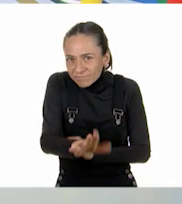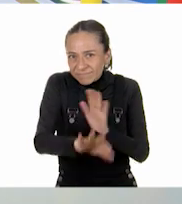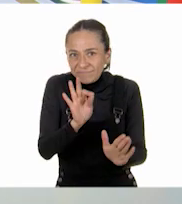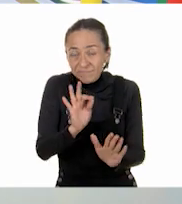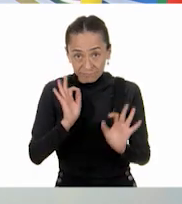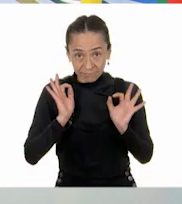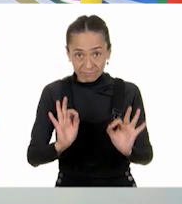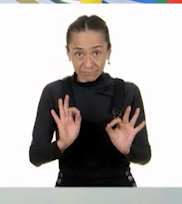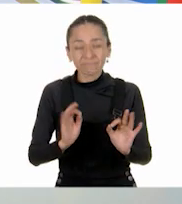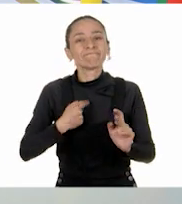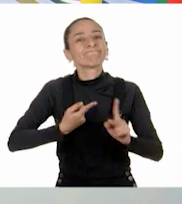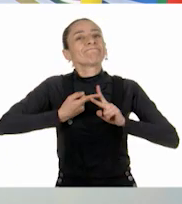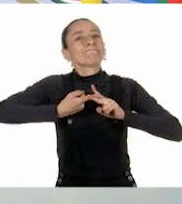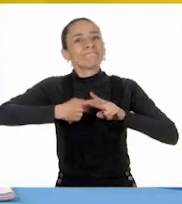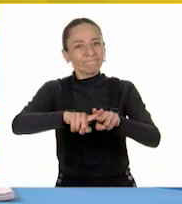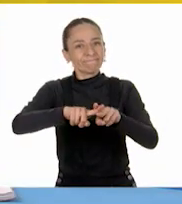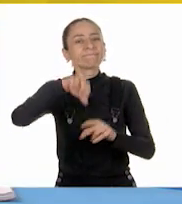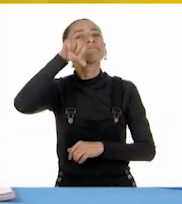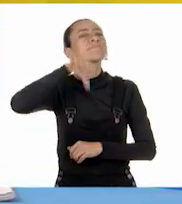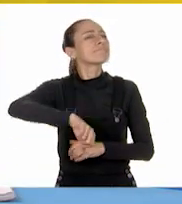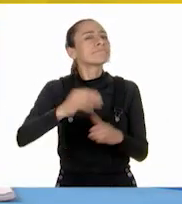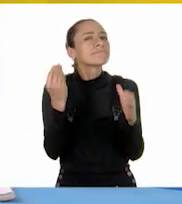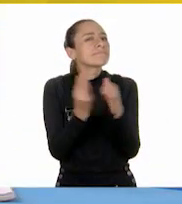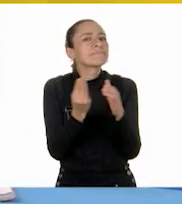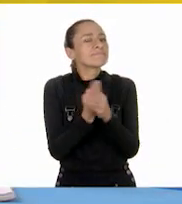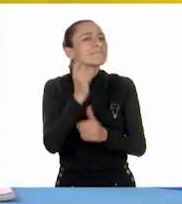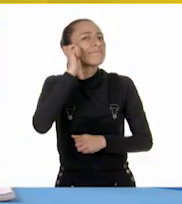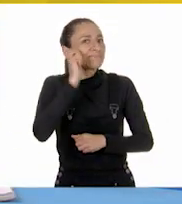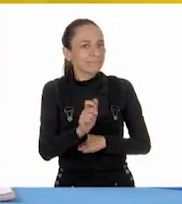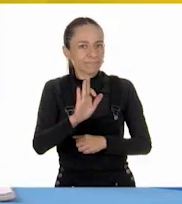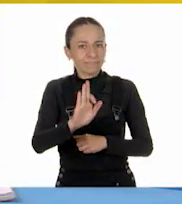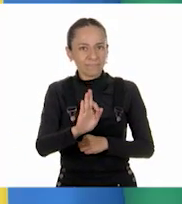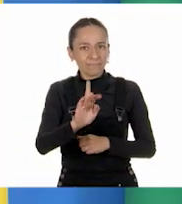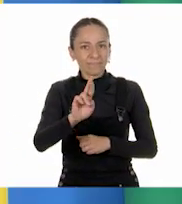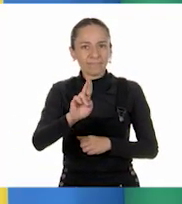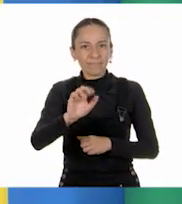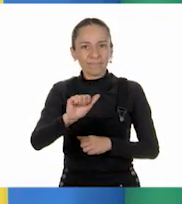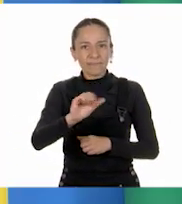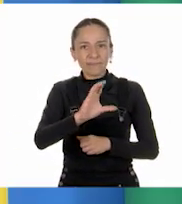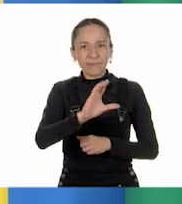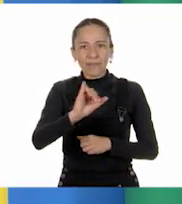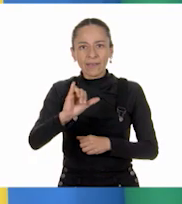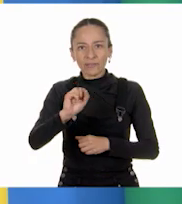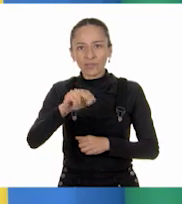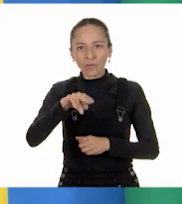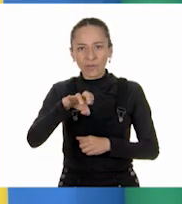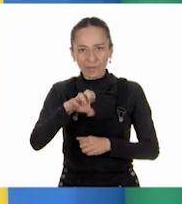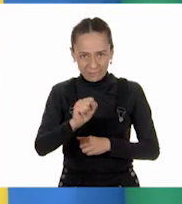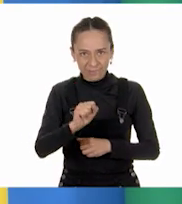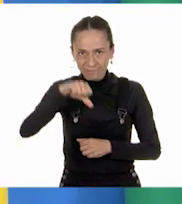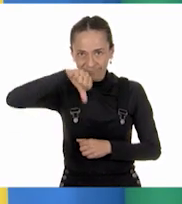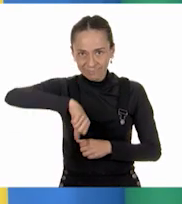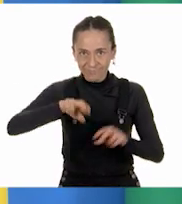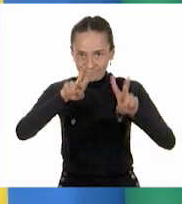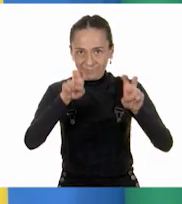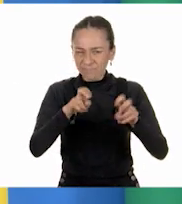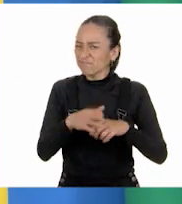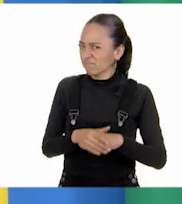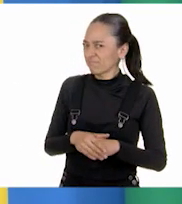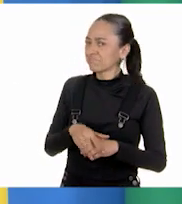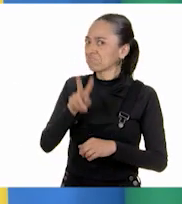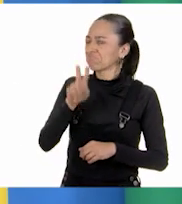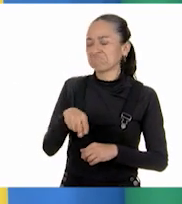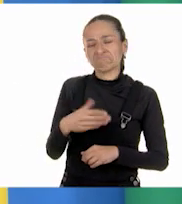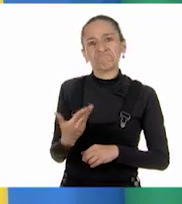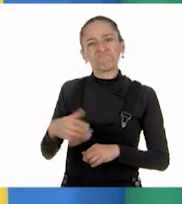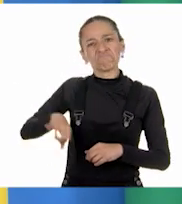Bien, en la sesión de hoy vamos a trabajar con fracciones. Se oye muy interesante, maestra, pero las fracciones